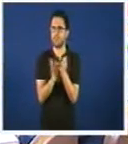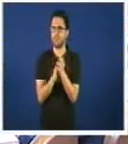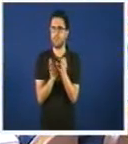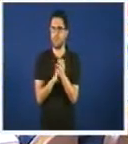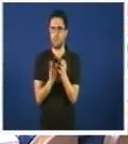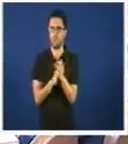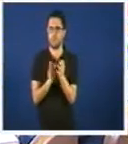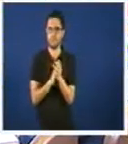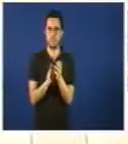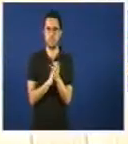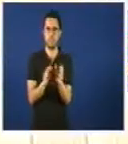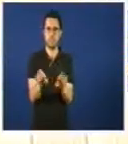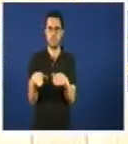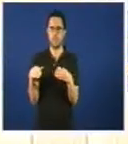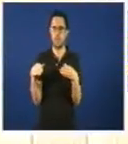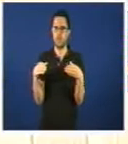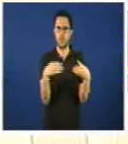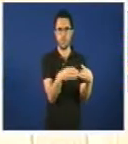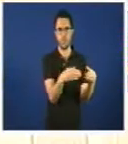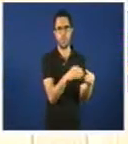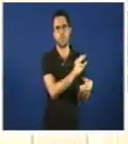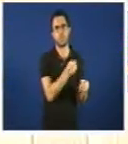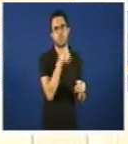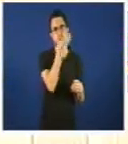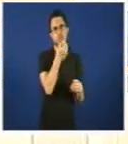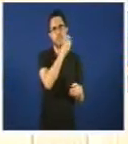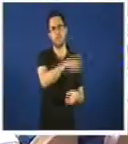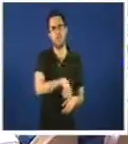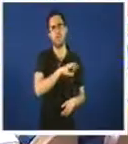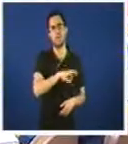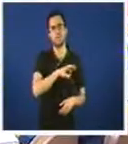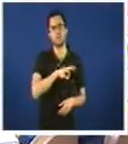Con o Grupo Parlamentario Socialista tenga a palabra a senhora Burgó López Obrigado